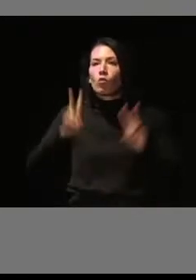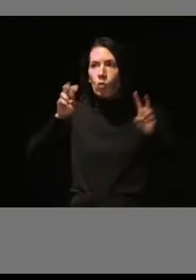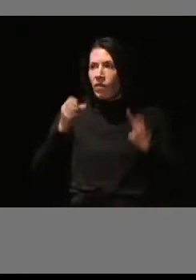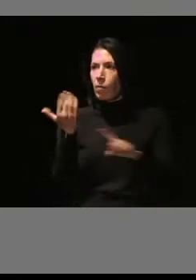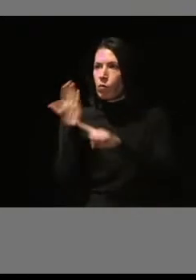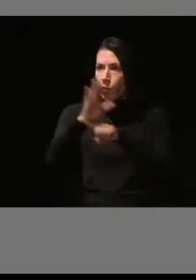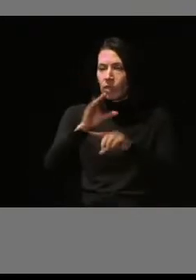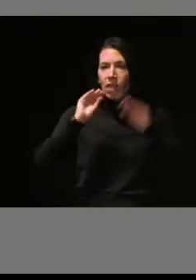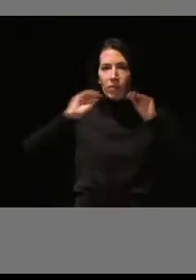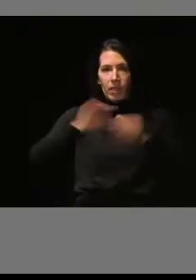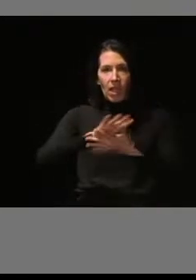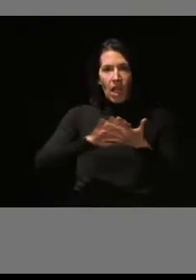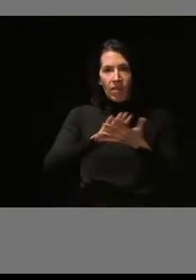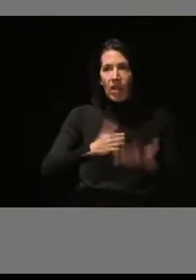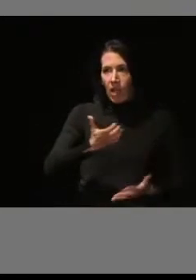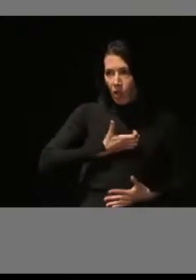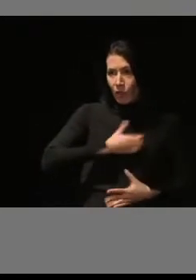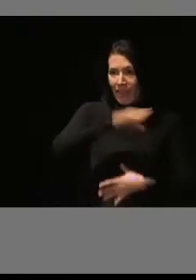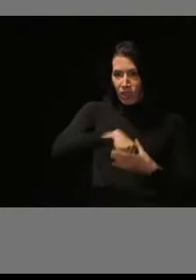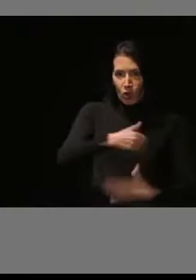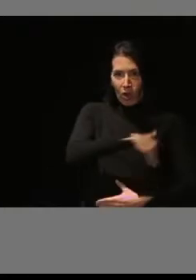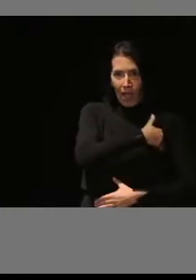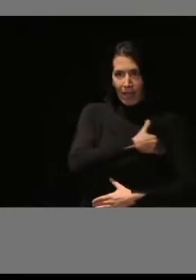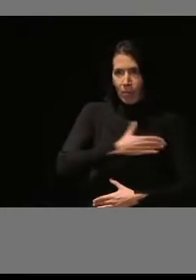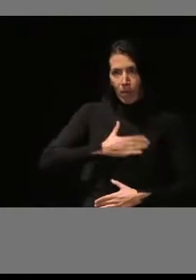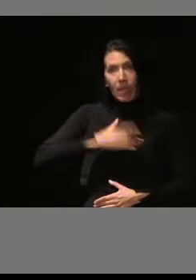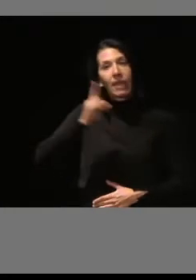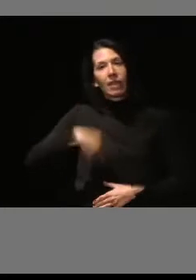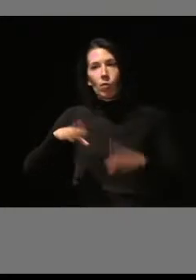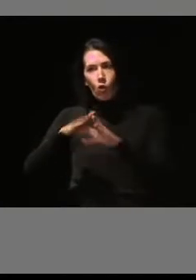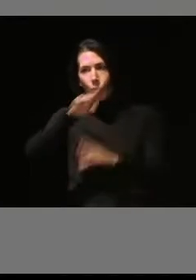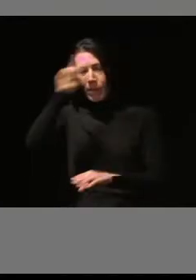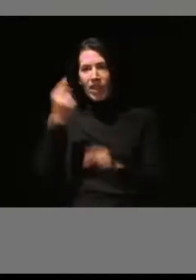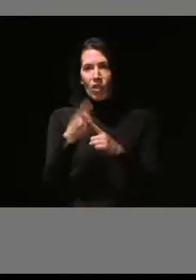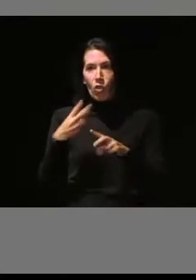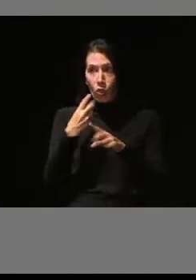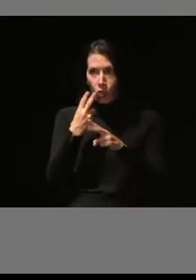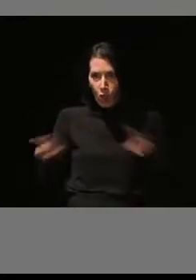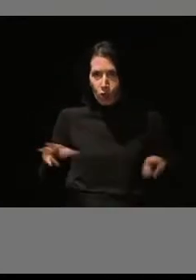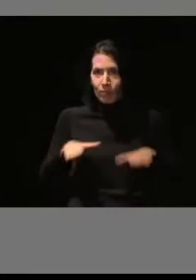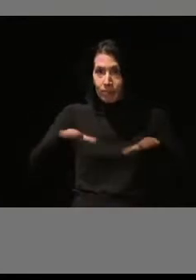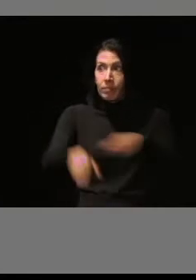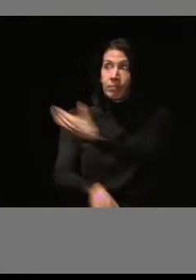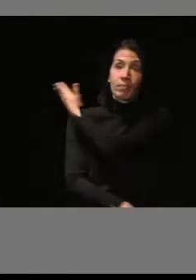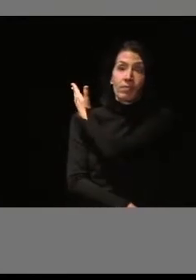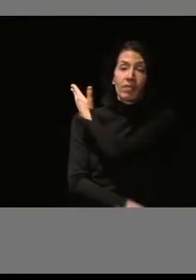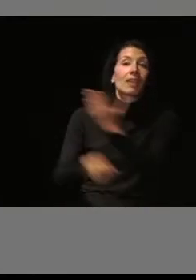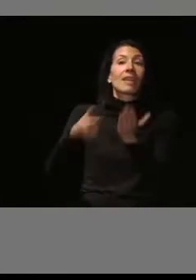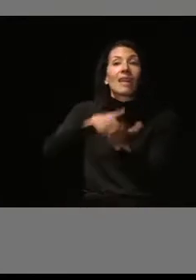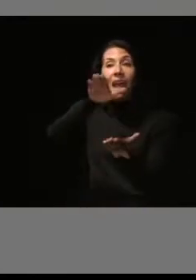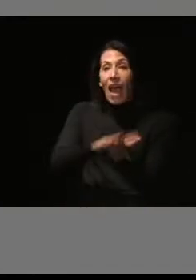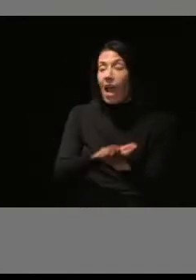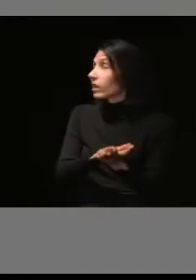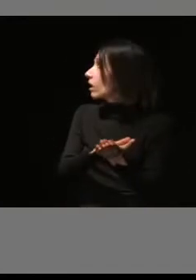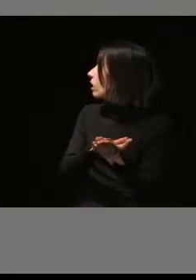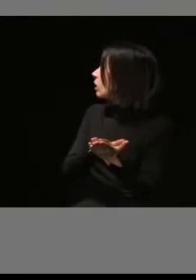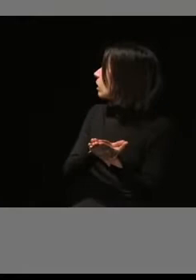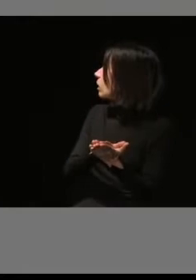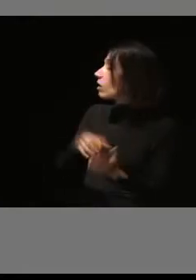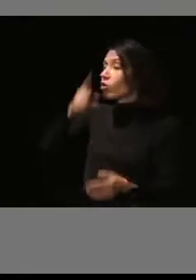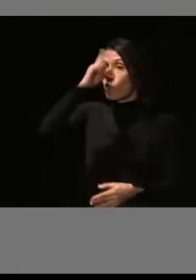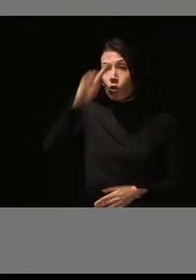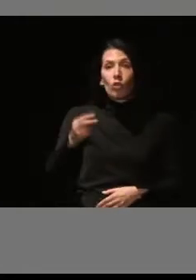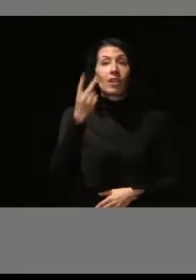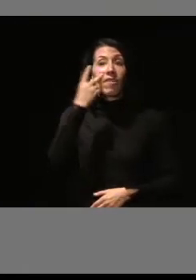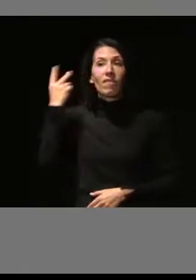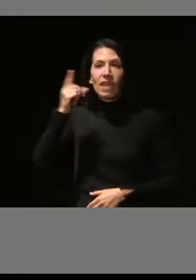tanto a nivel ayuntamiento de nuestra academia como a nivel Comunidad de Madrid. Este es el acta. No lo he recuadrado, pero no sé si se